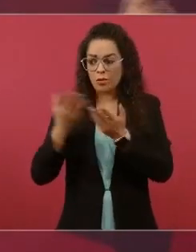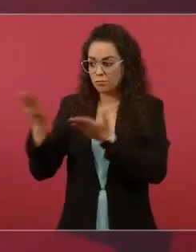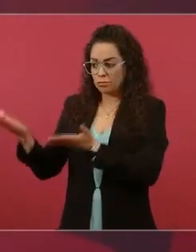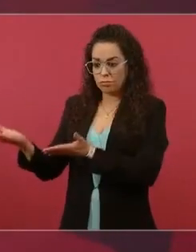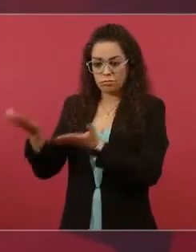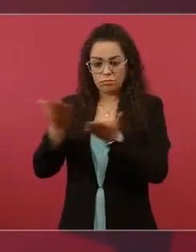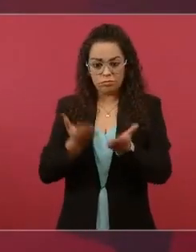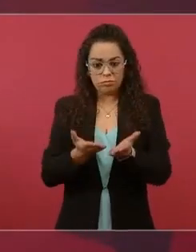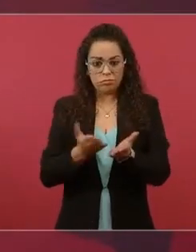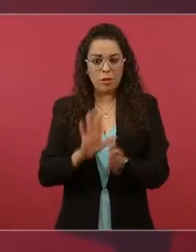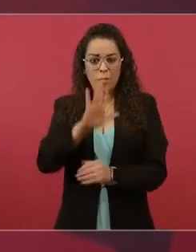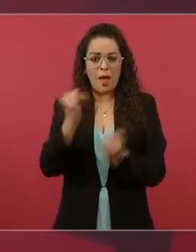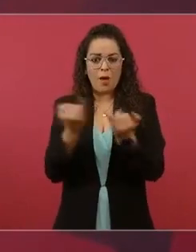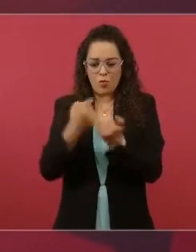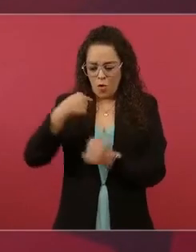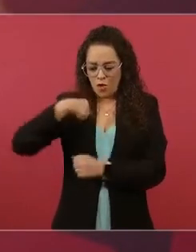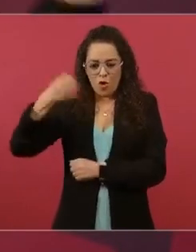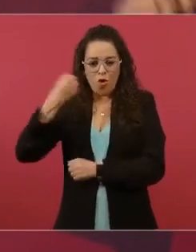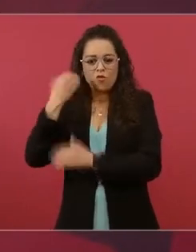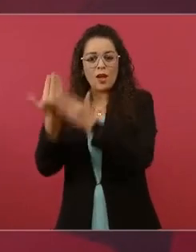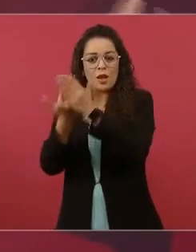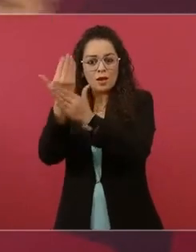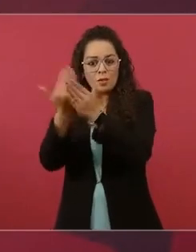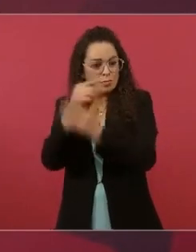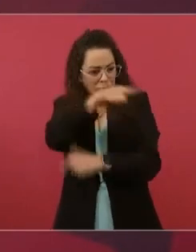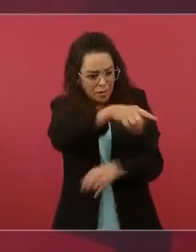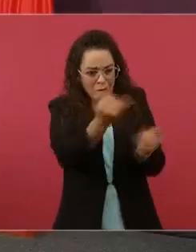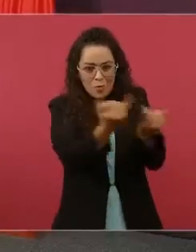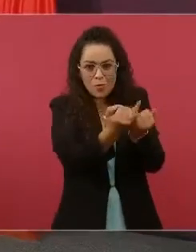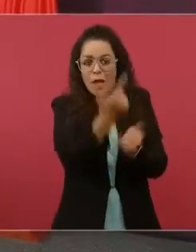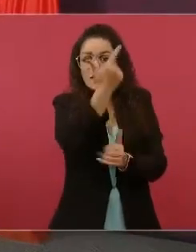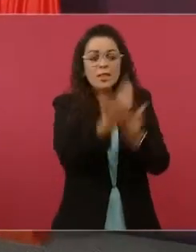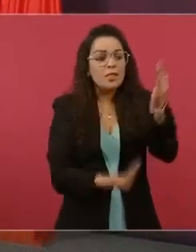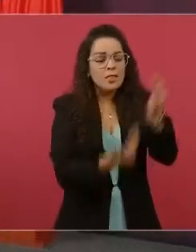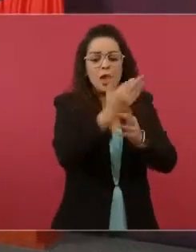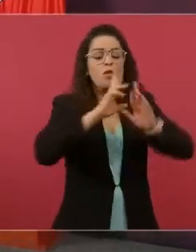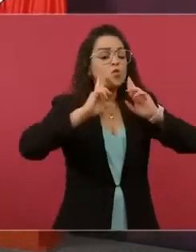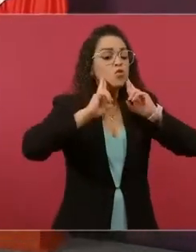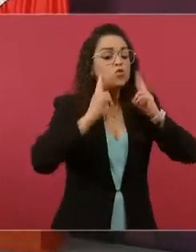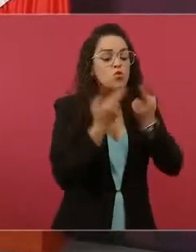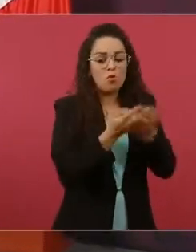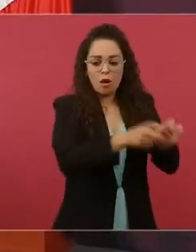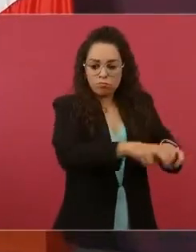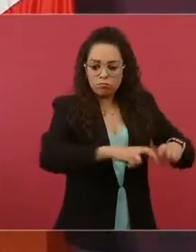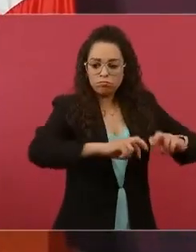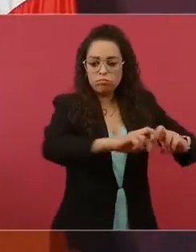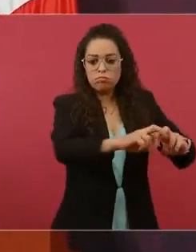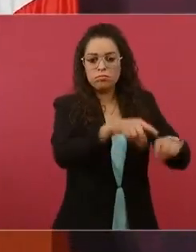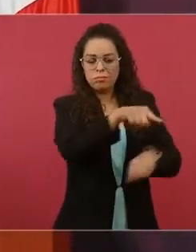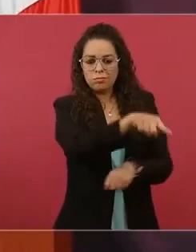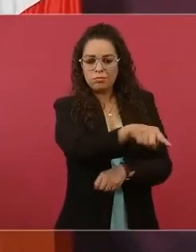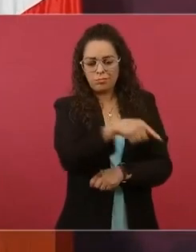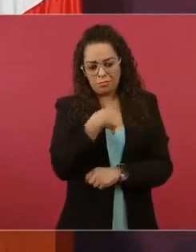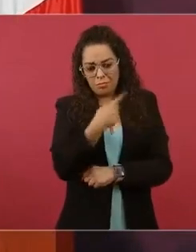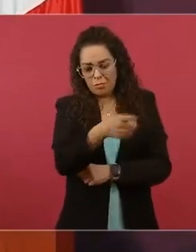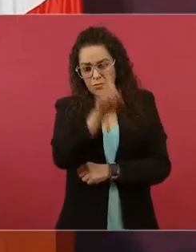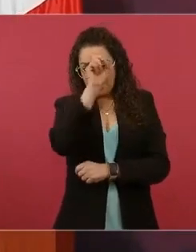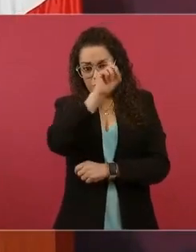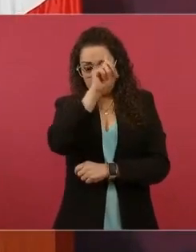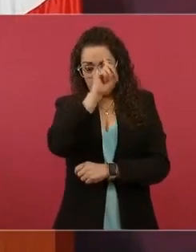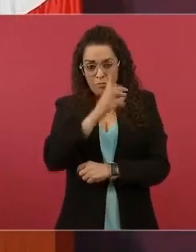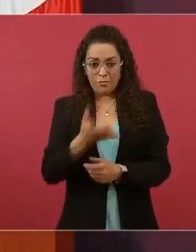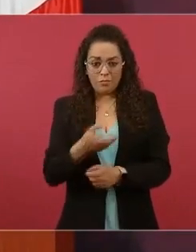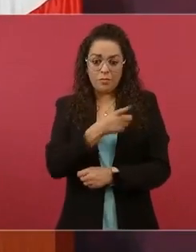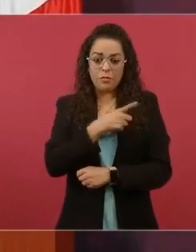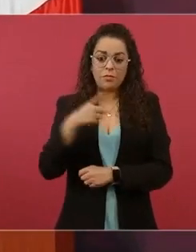su mañanera a las siete de la mañana, que esté ahí, que invite